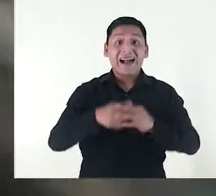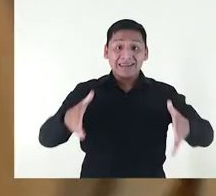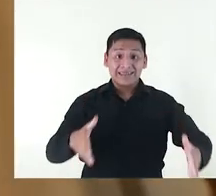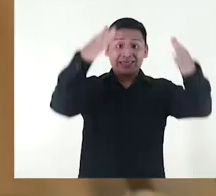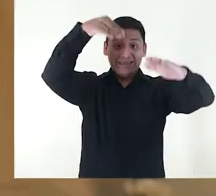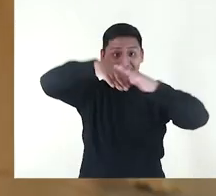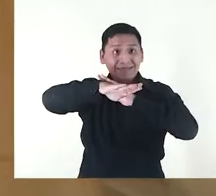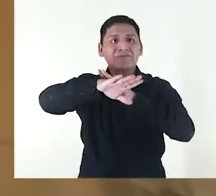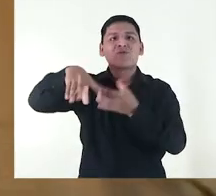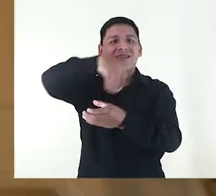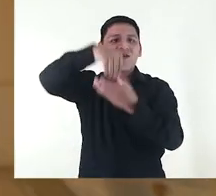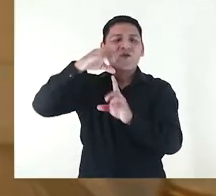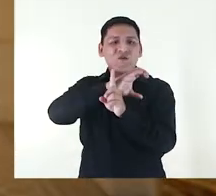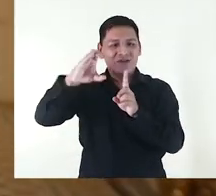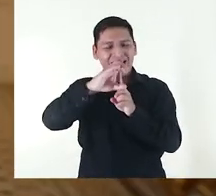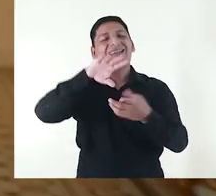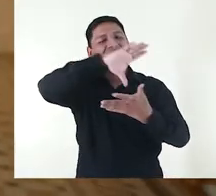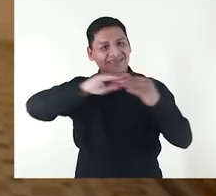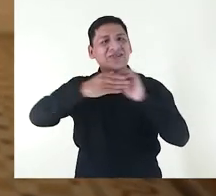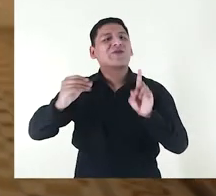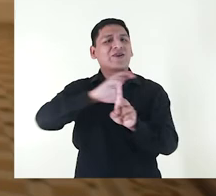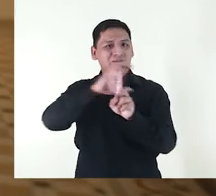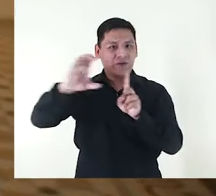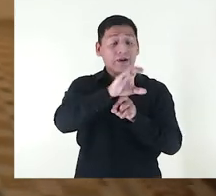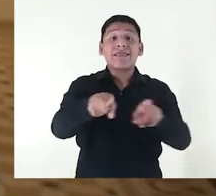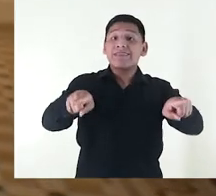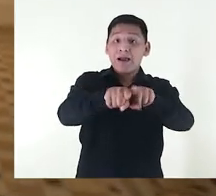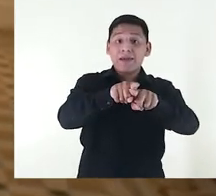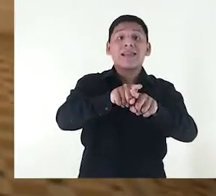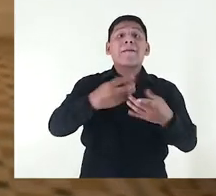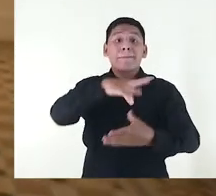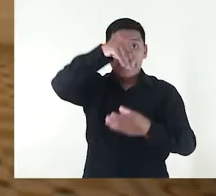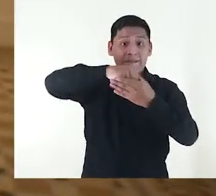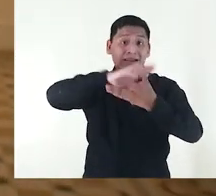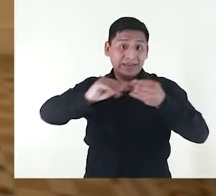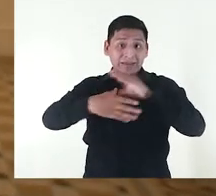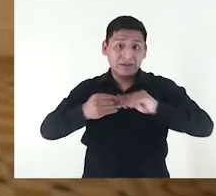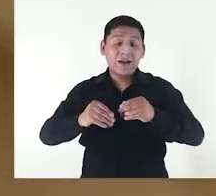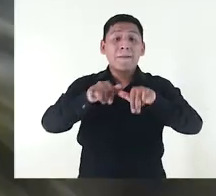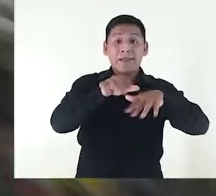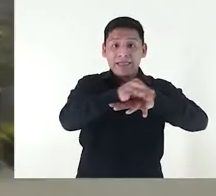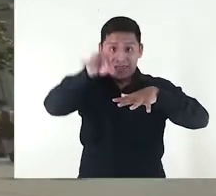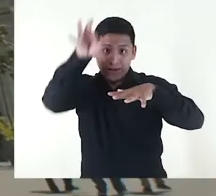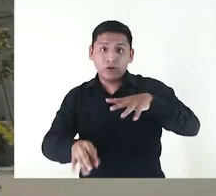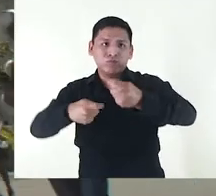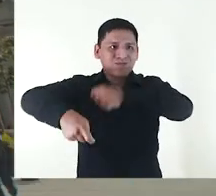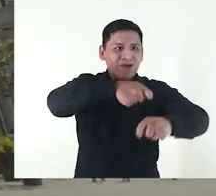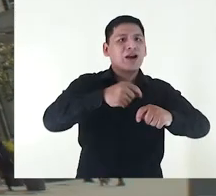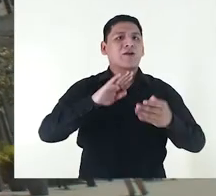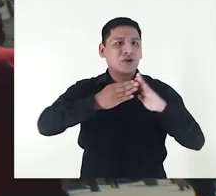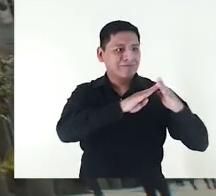lados. El edificio es hoy una sede cultural y representa un patrimonio cultural, pero también el patrimonio arquitectónico y